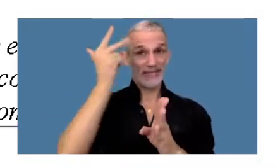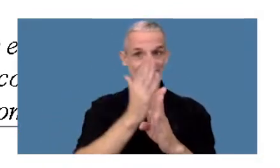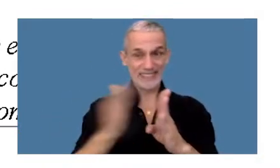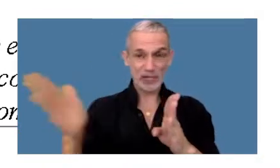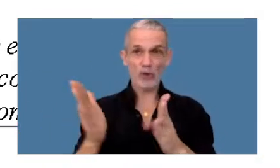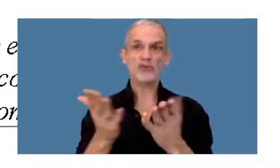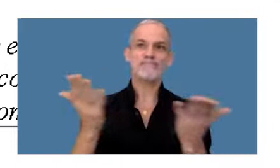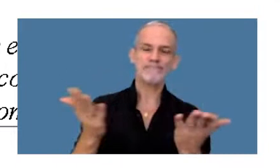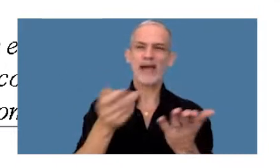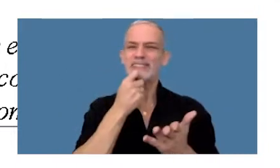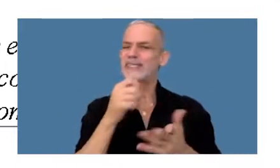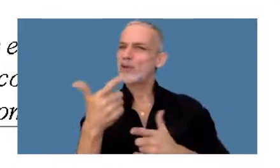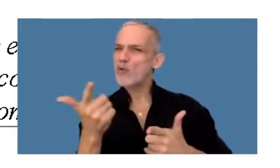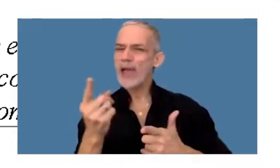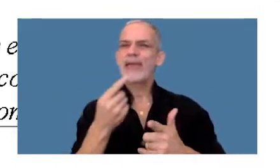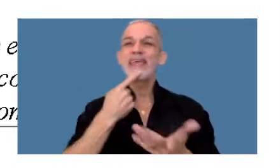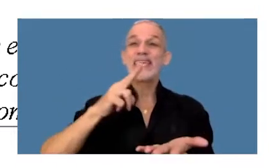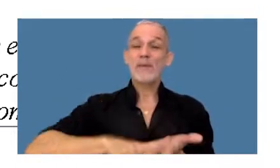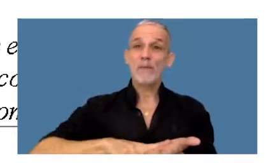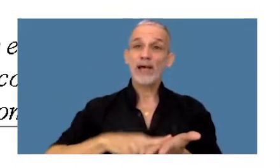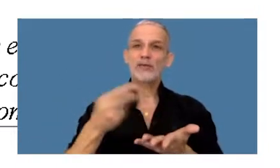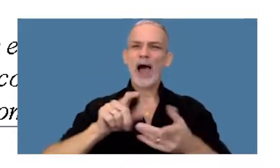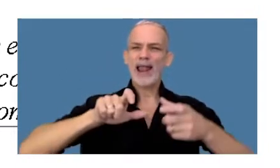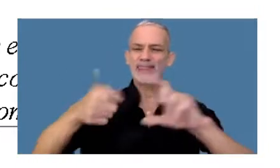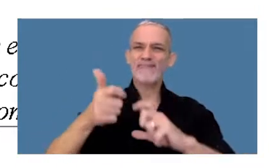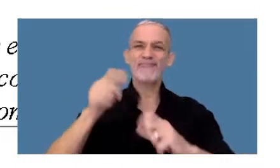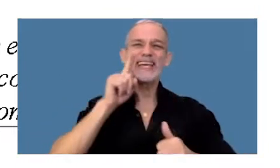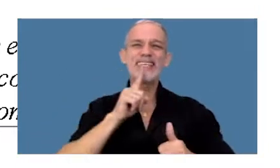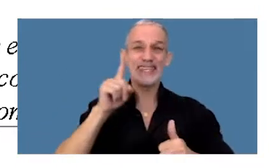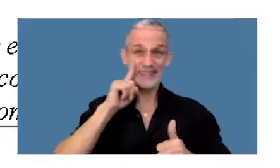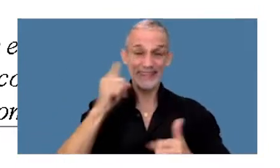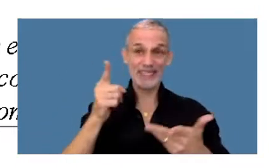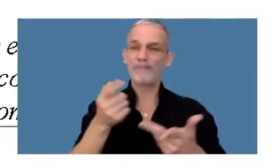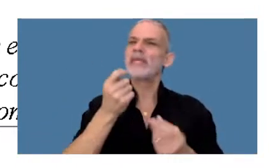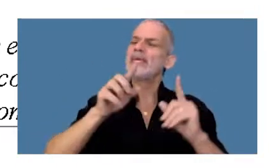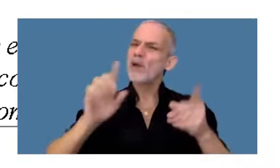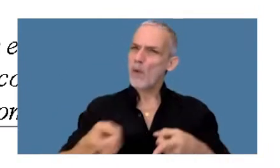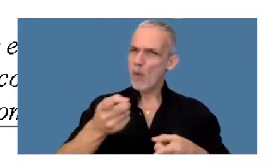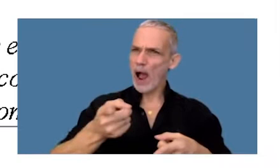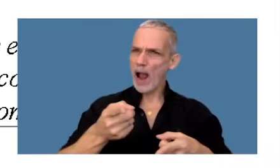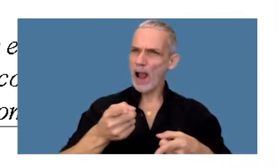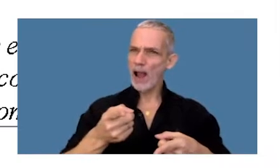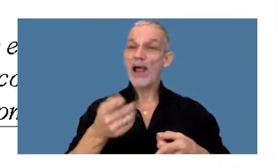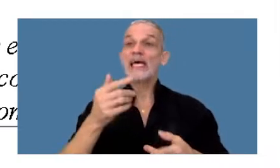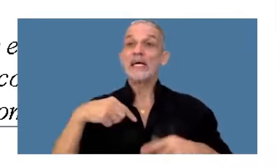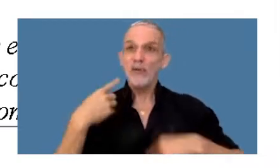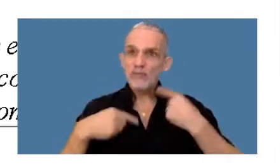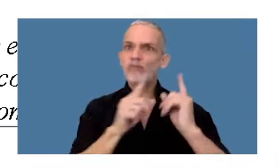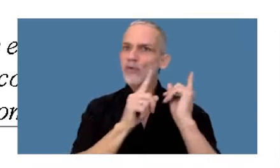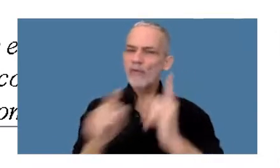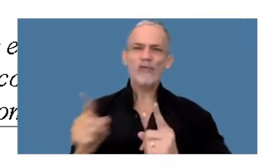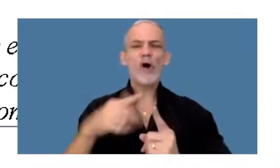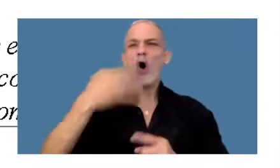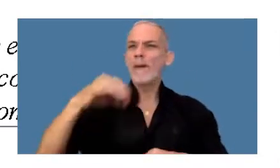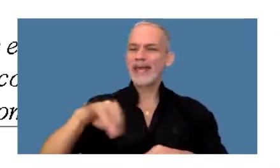si no queda alcanzado por impuesto a la transferencia de inmuebles. Sin embargo, sigue vigente la